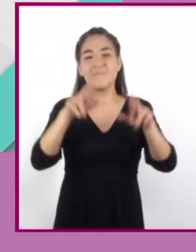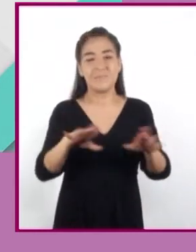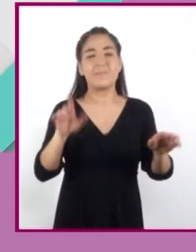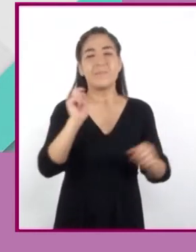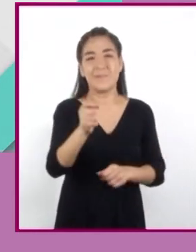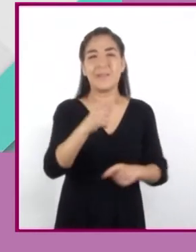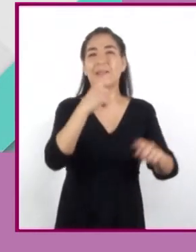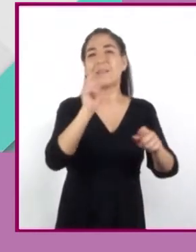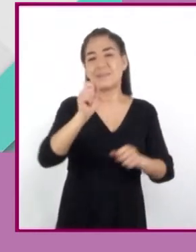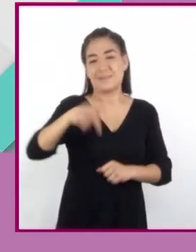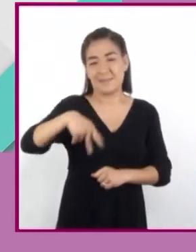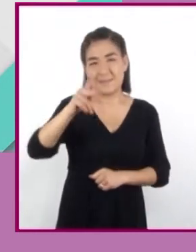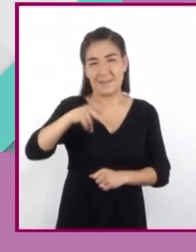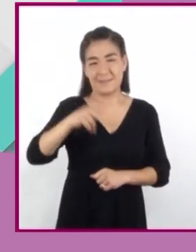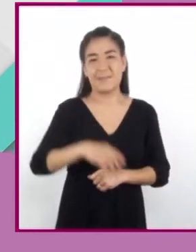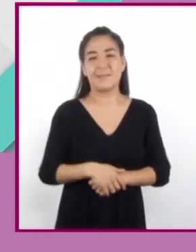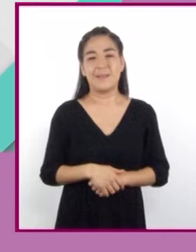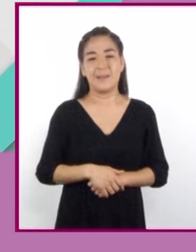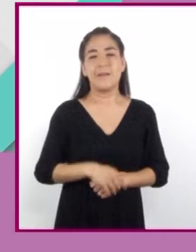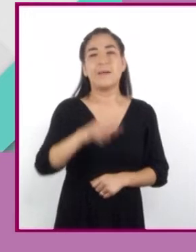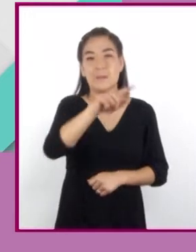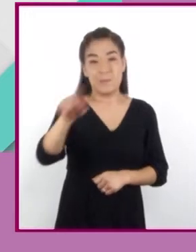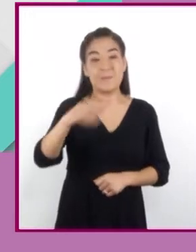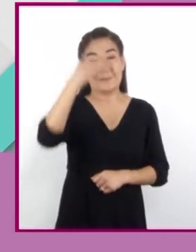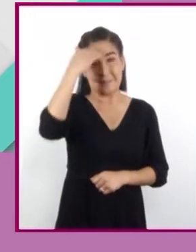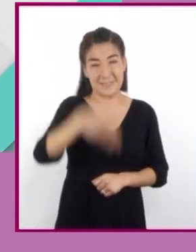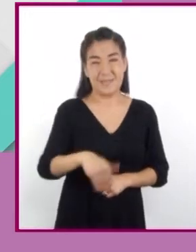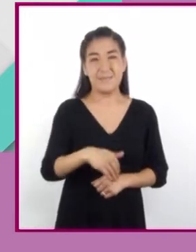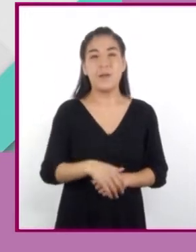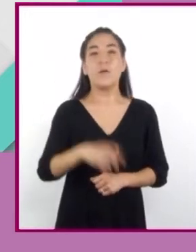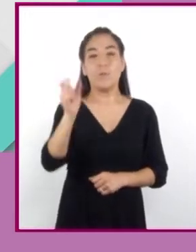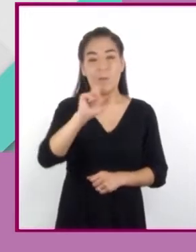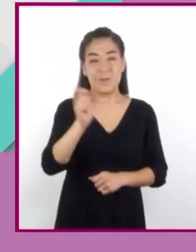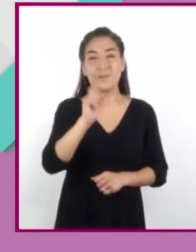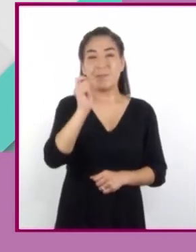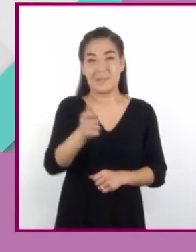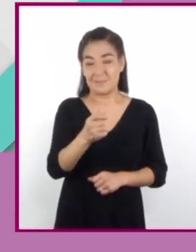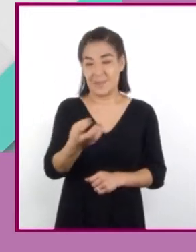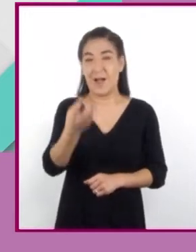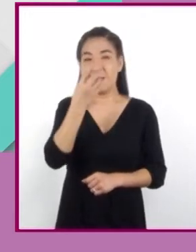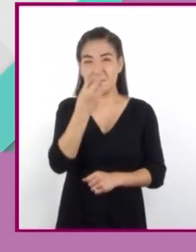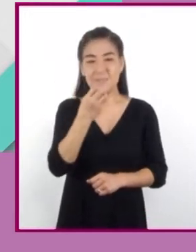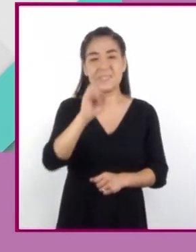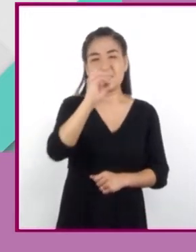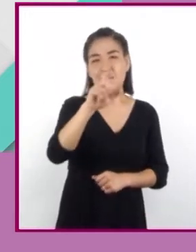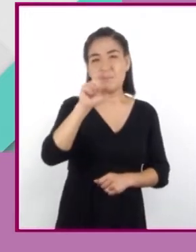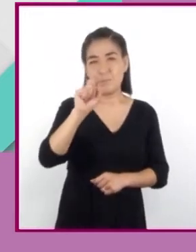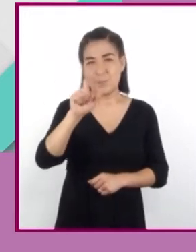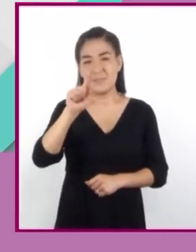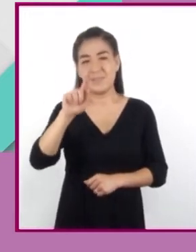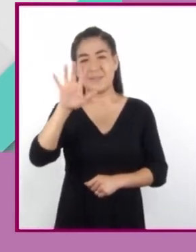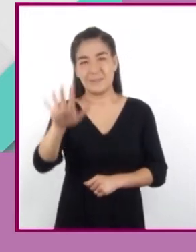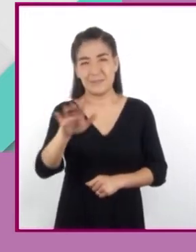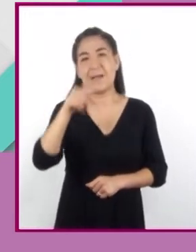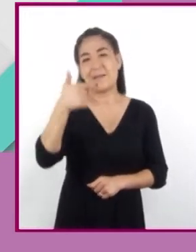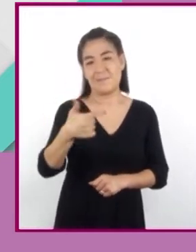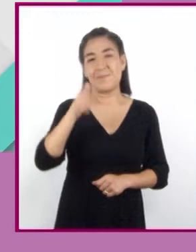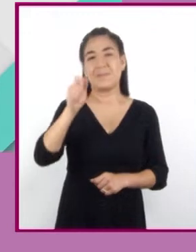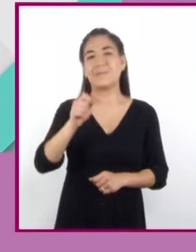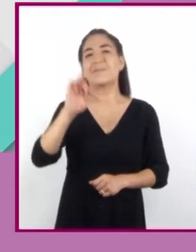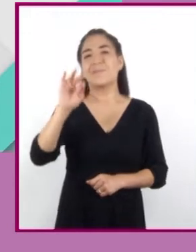K. Ya saben que al consumir una ciruela obtenemos 0.75 gramos de fibra.